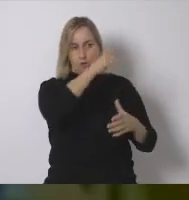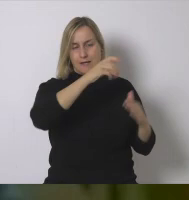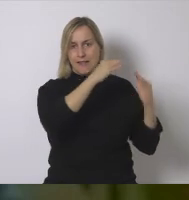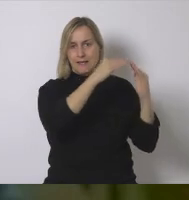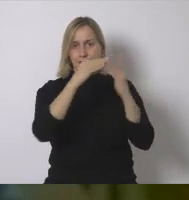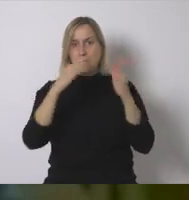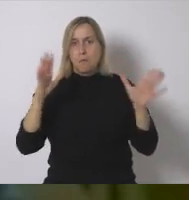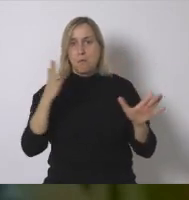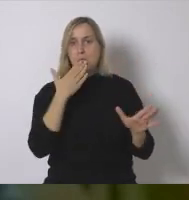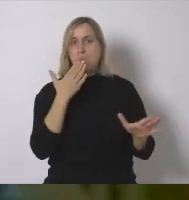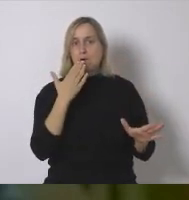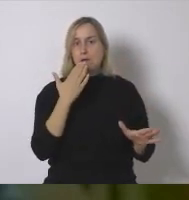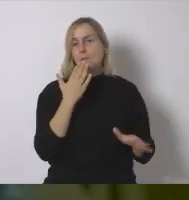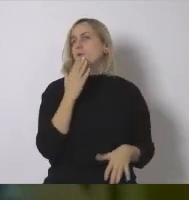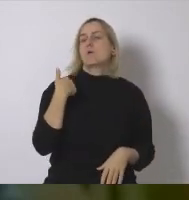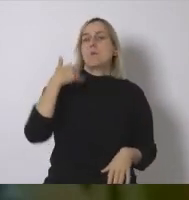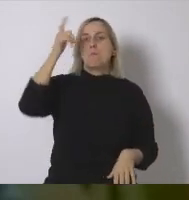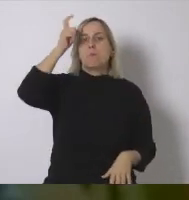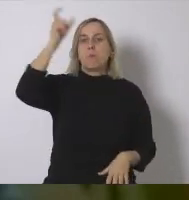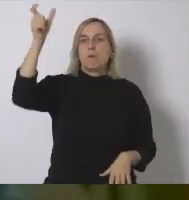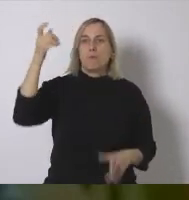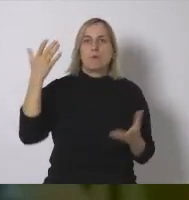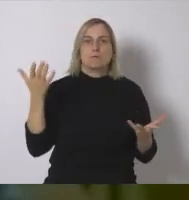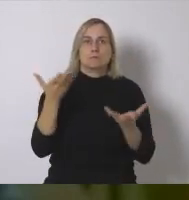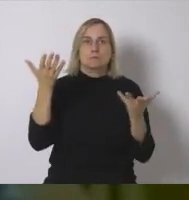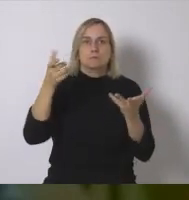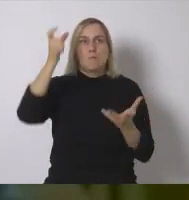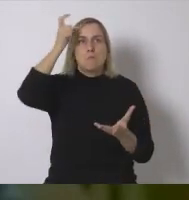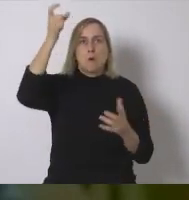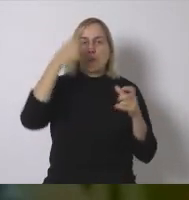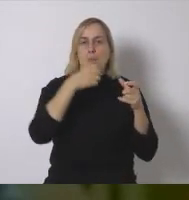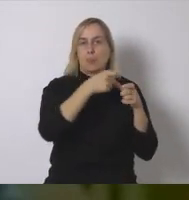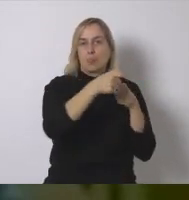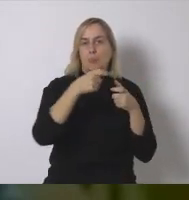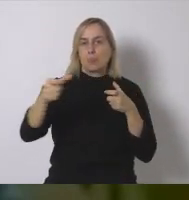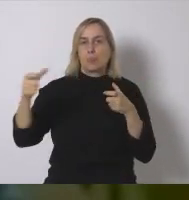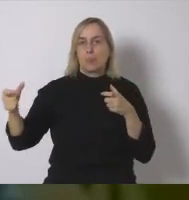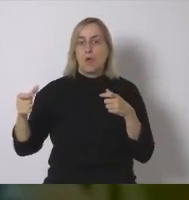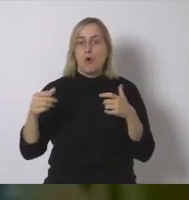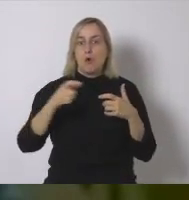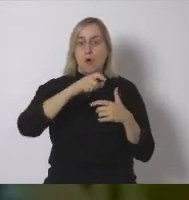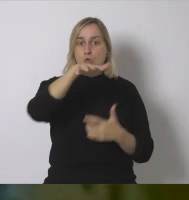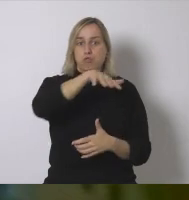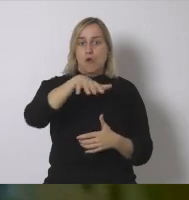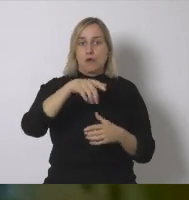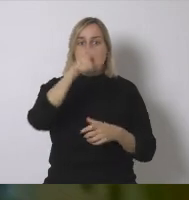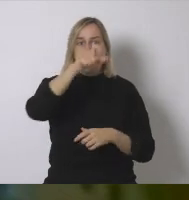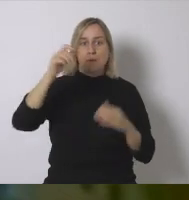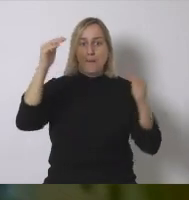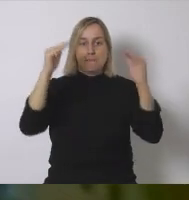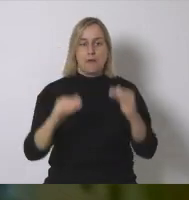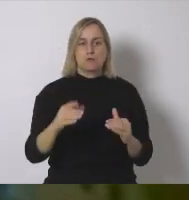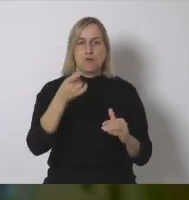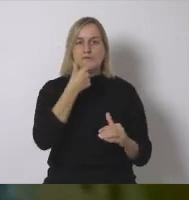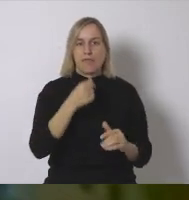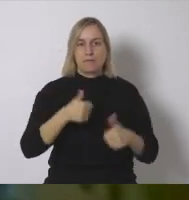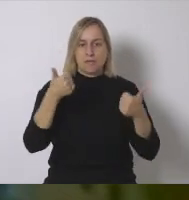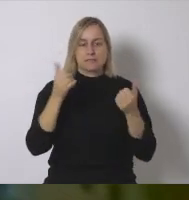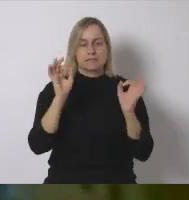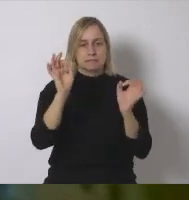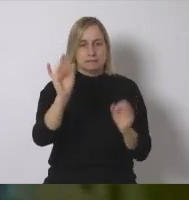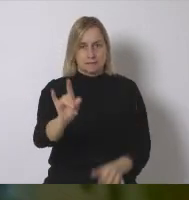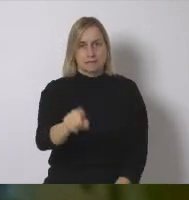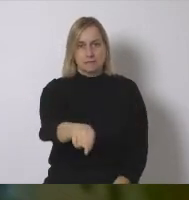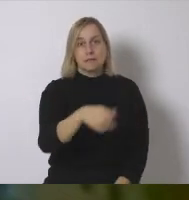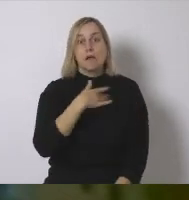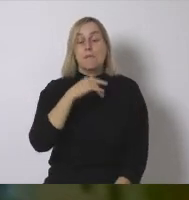a todas las viviendas pero en las poblaciones más pequeñas los pueblos o poblaciones